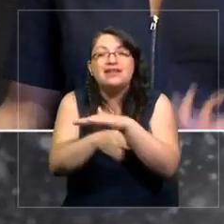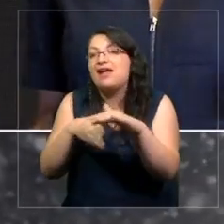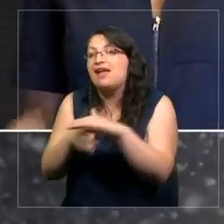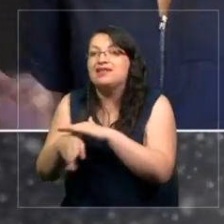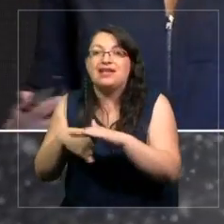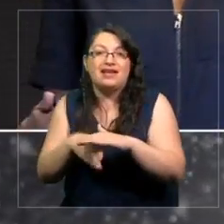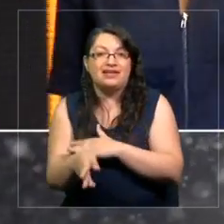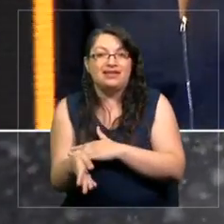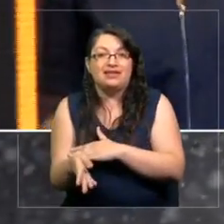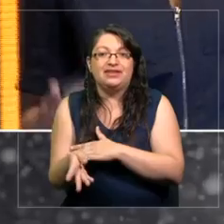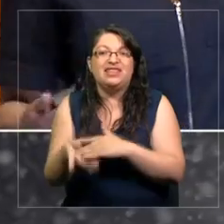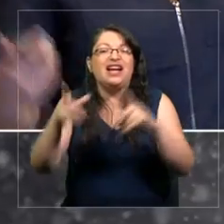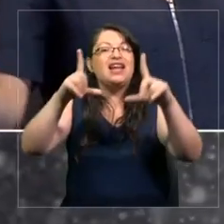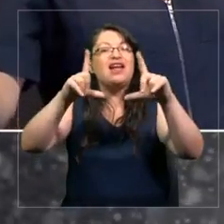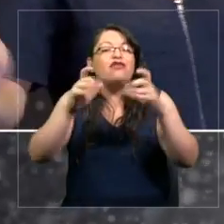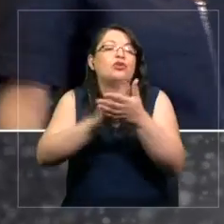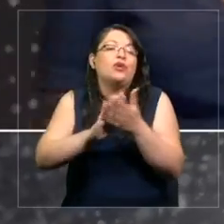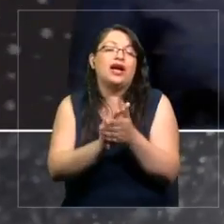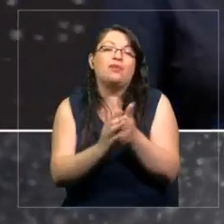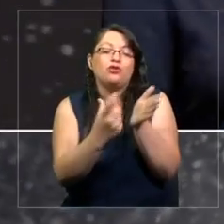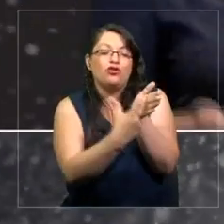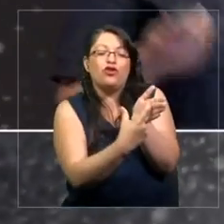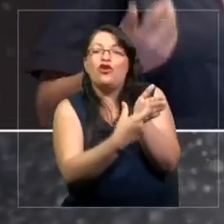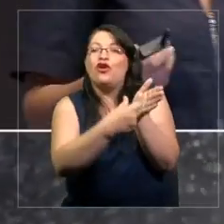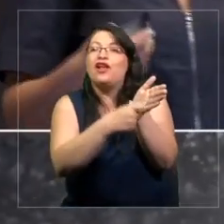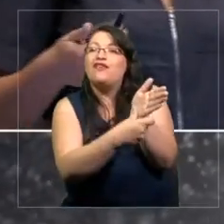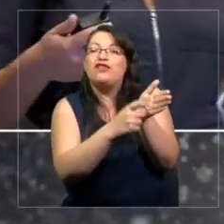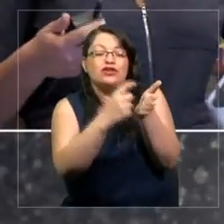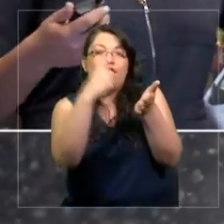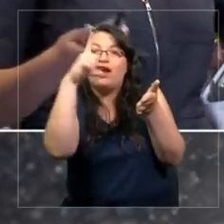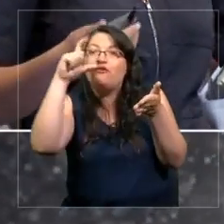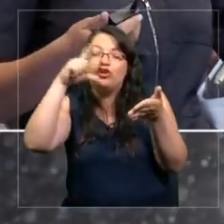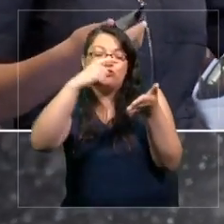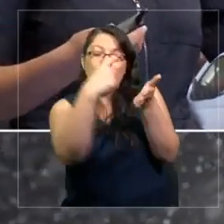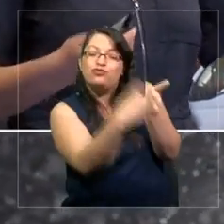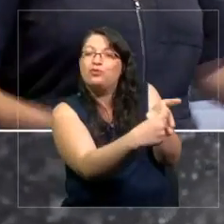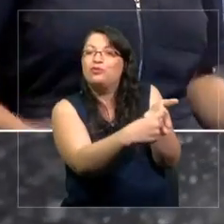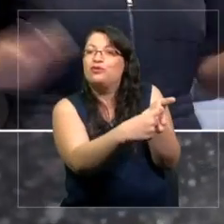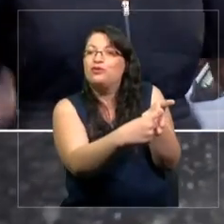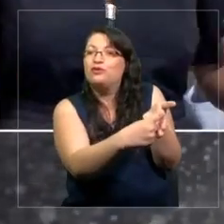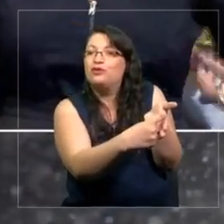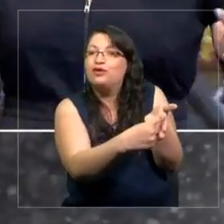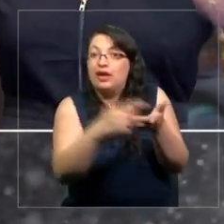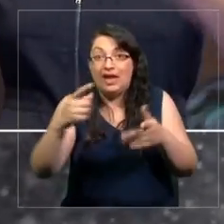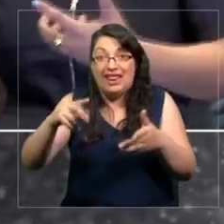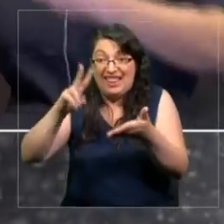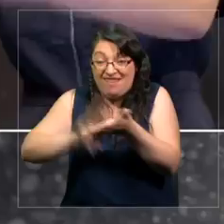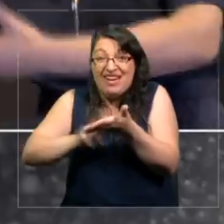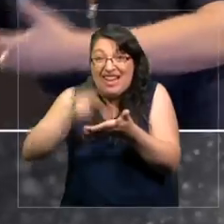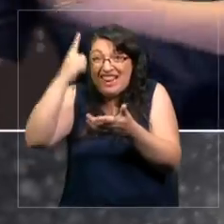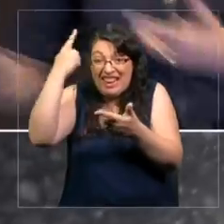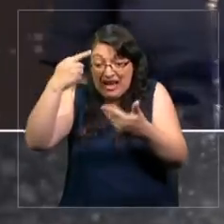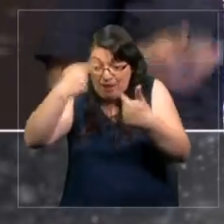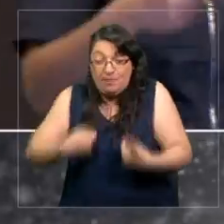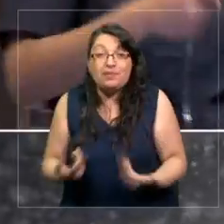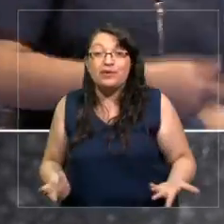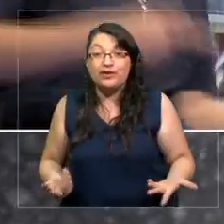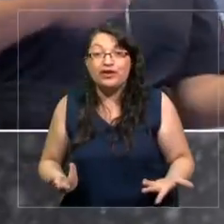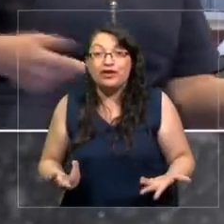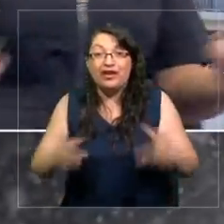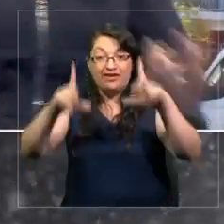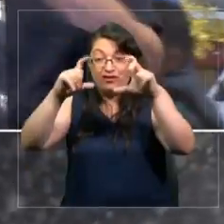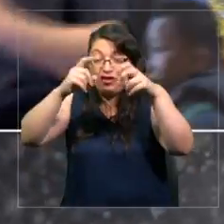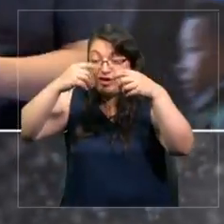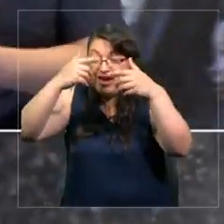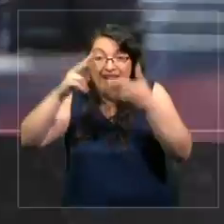¿Cierto? Es decir, la foto carnesia, ¿cierto? Esa foto que nos retrata tal cual somos. Pero nos retrata tal somos, retrata la realidad